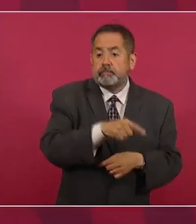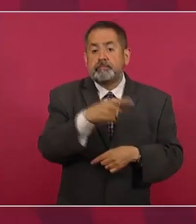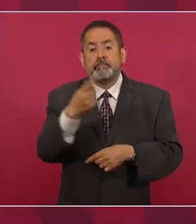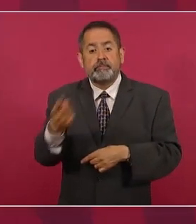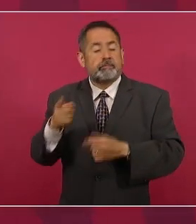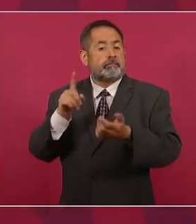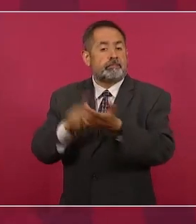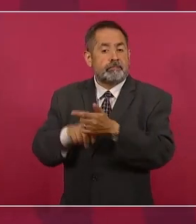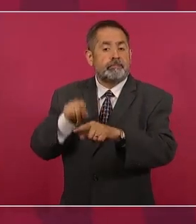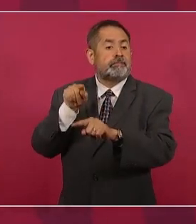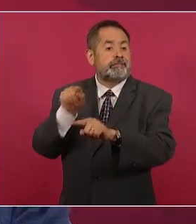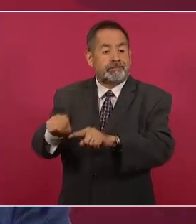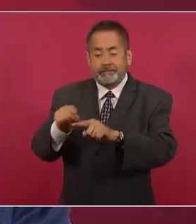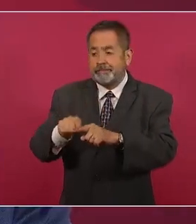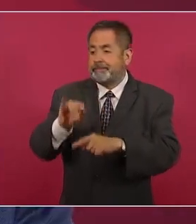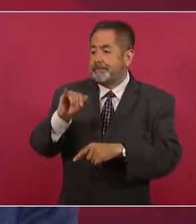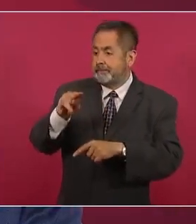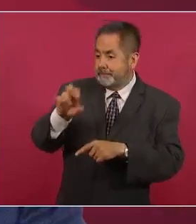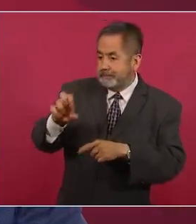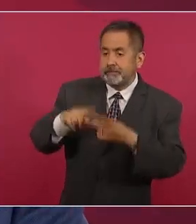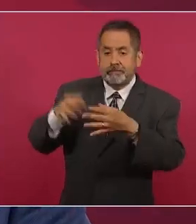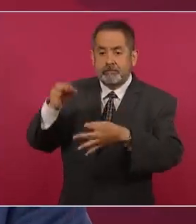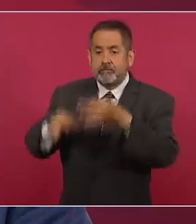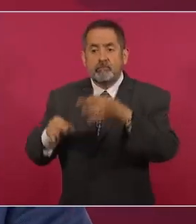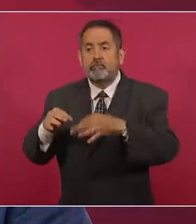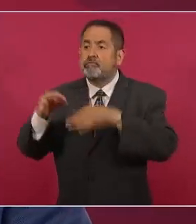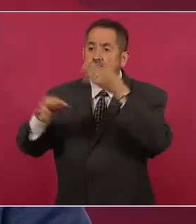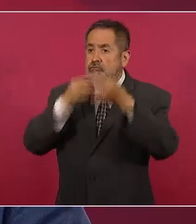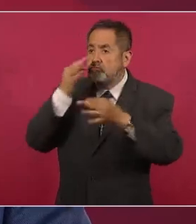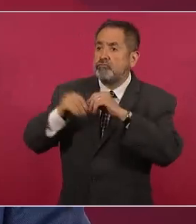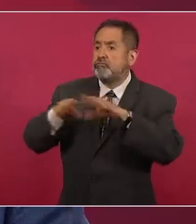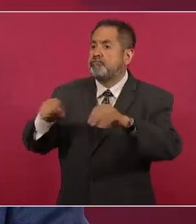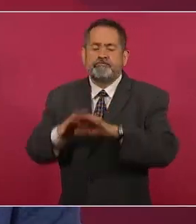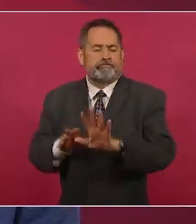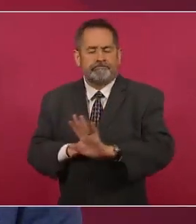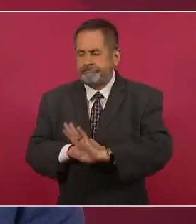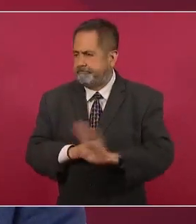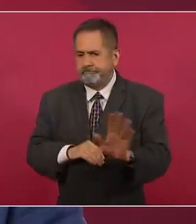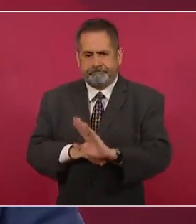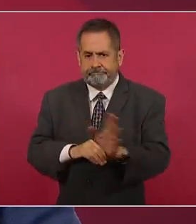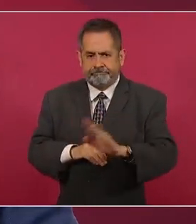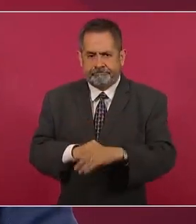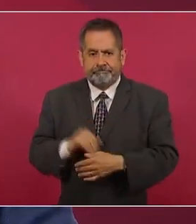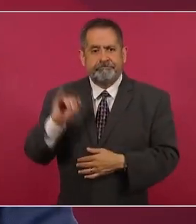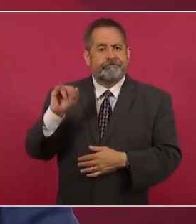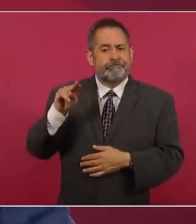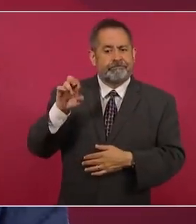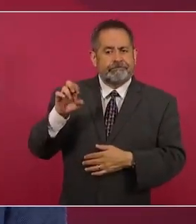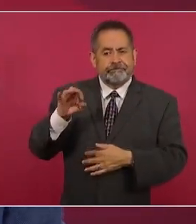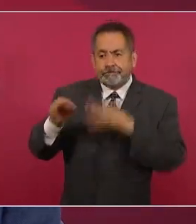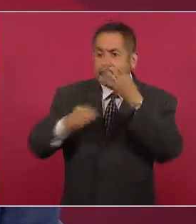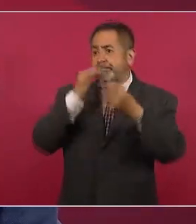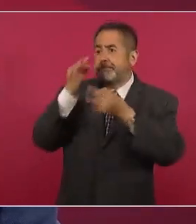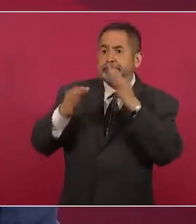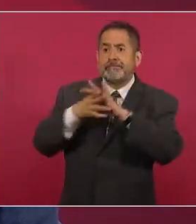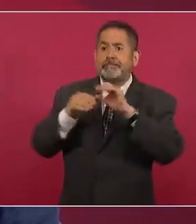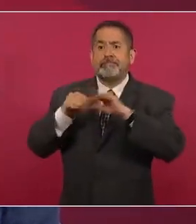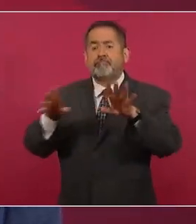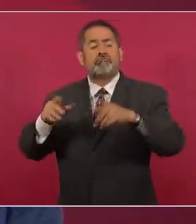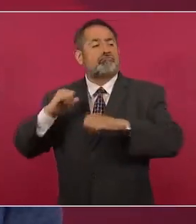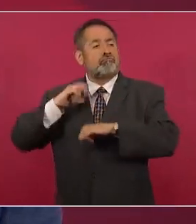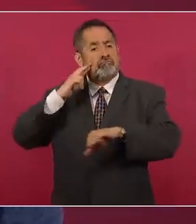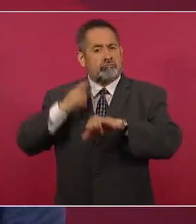tengan tiempo en ese proceso, porque ahora vemos spots de la autoridad electoral, como si la autoridad electoral fuera